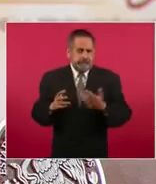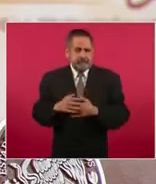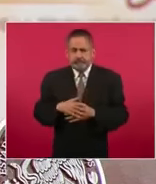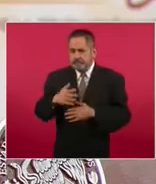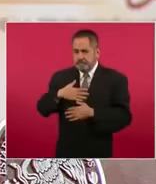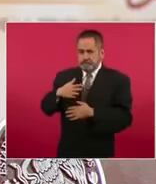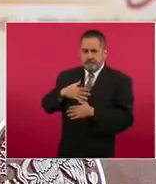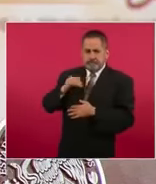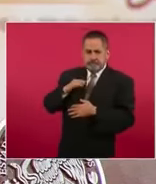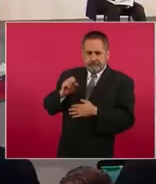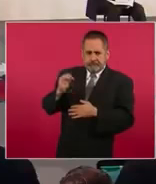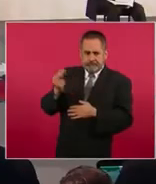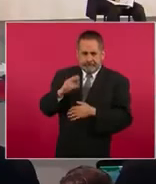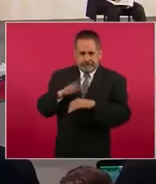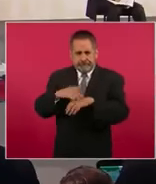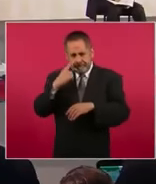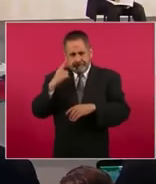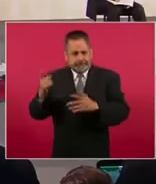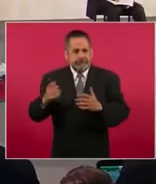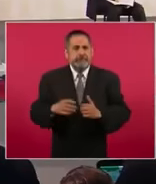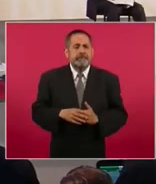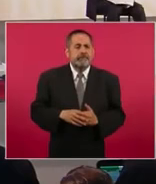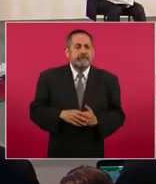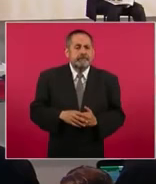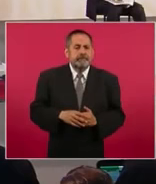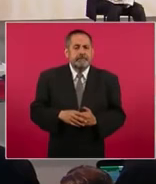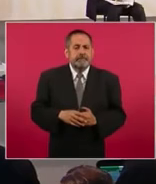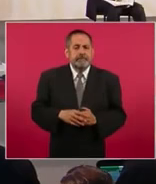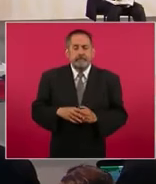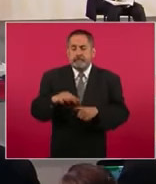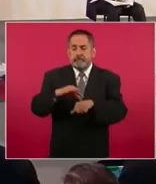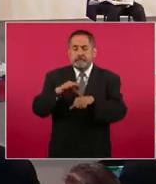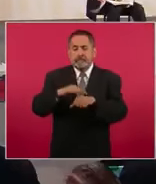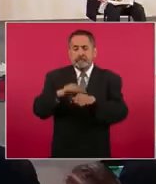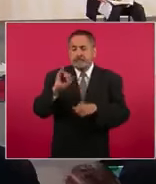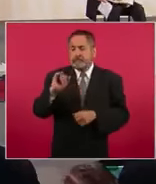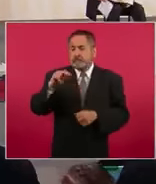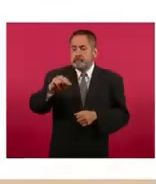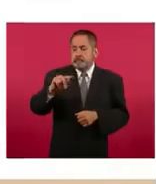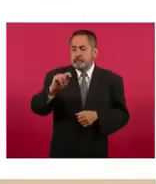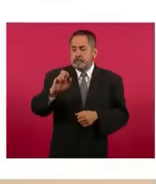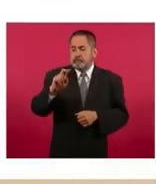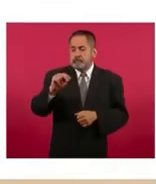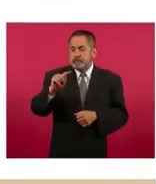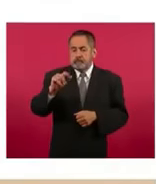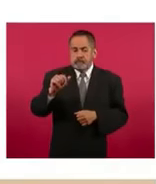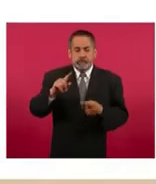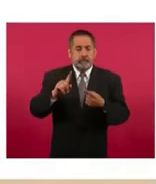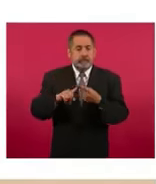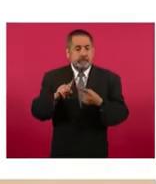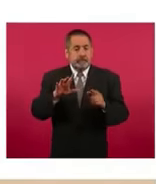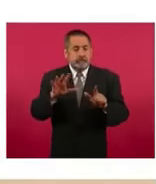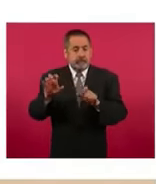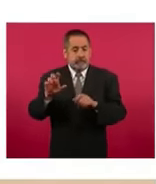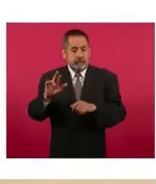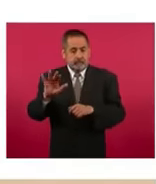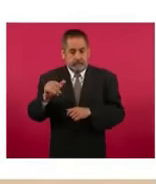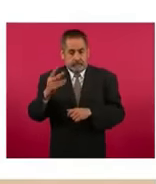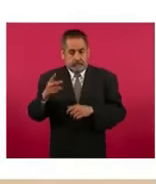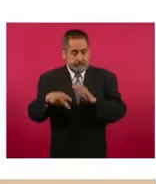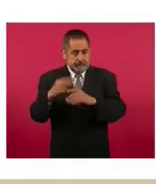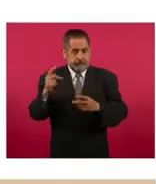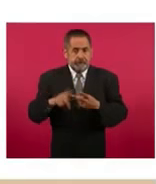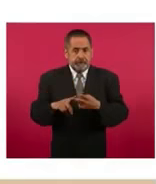necesidad, si lo pueden ver ahí, médico internista es la número uno, con mil 753 vacantes,